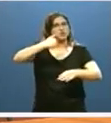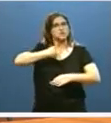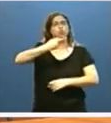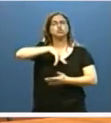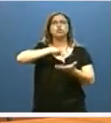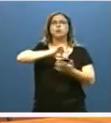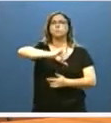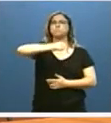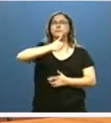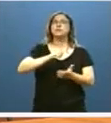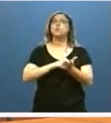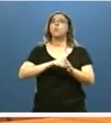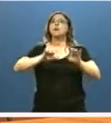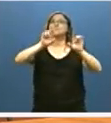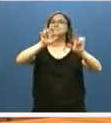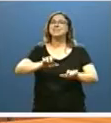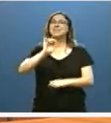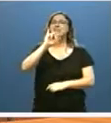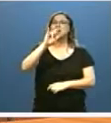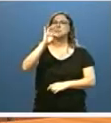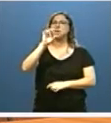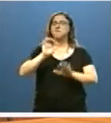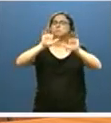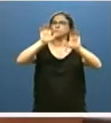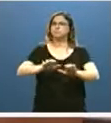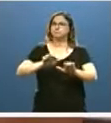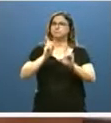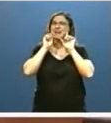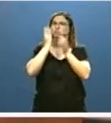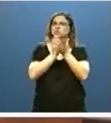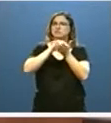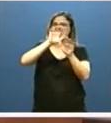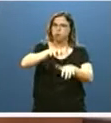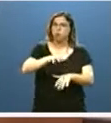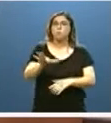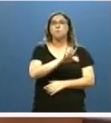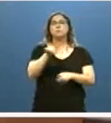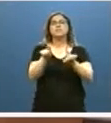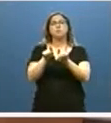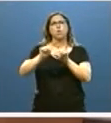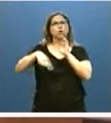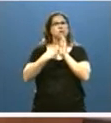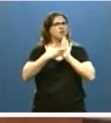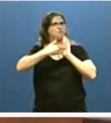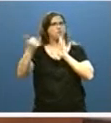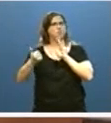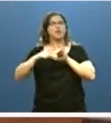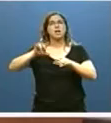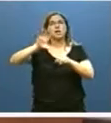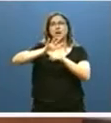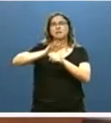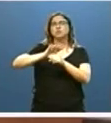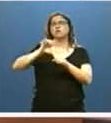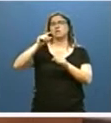aprobado una nueva rebaja de la tarifa autonómica del IRPF y suprimido la totalidad del recargo autonómico en el impuesto sobre hidrocarburos,